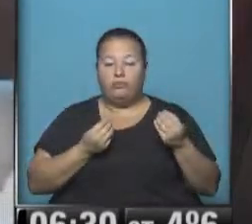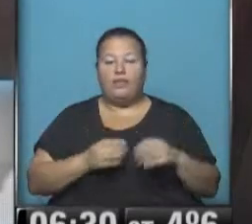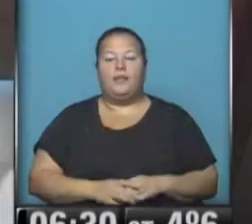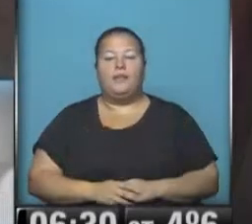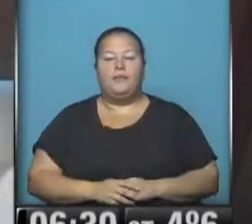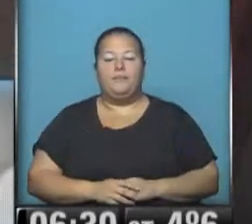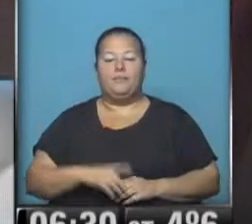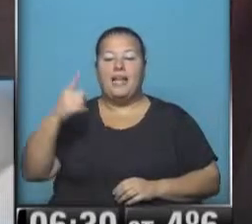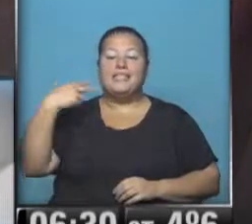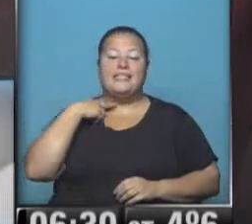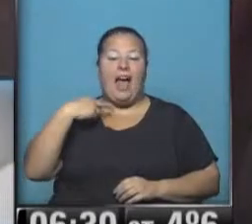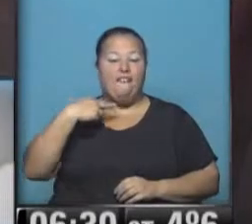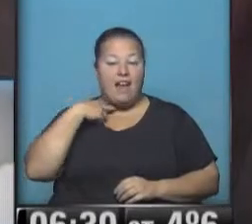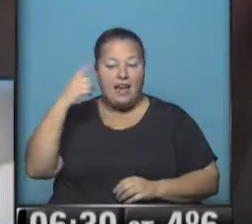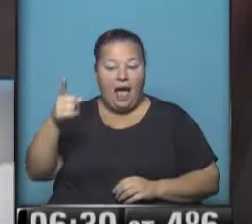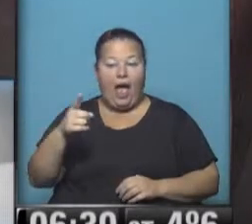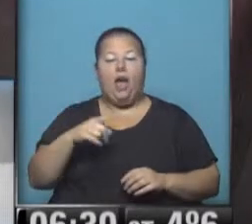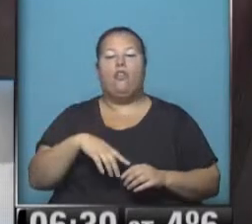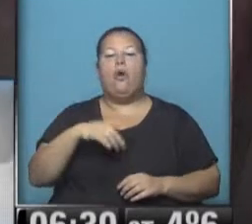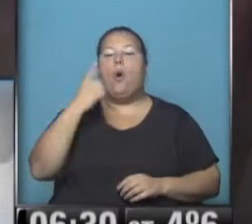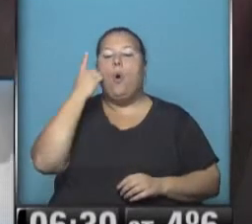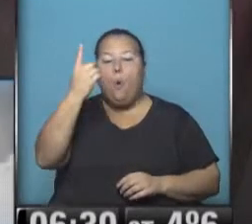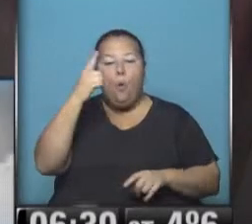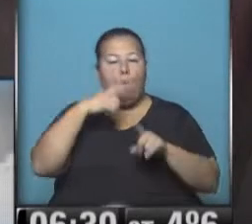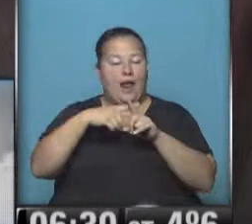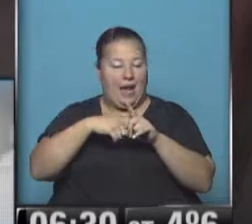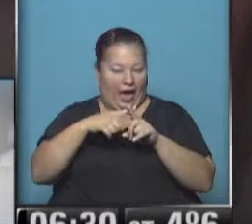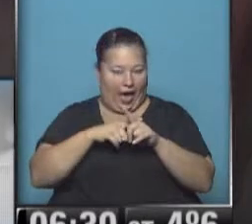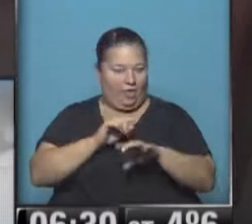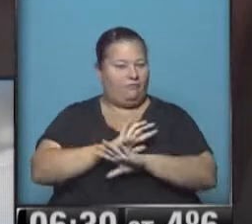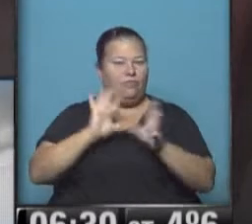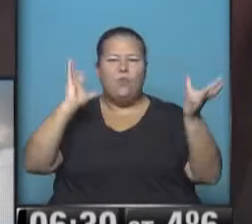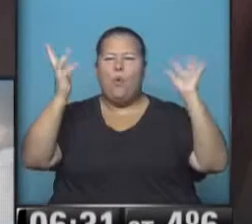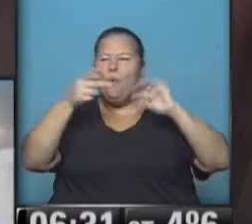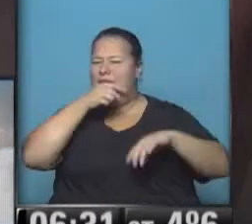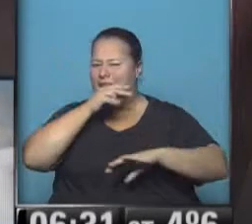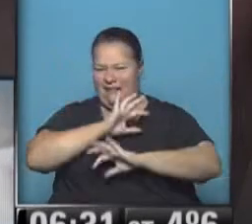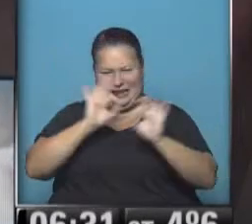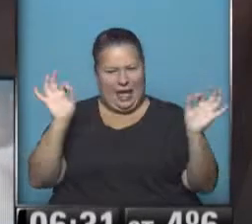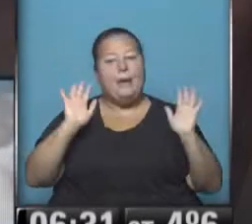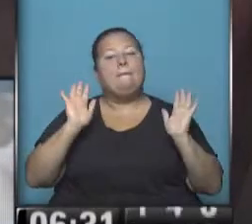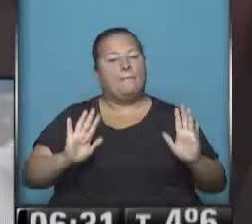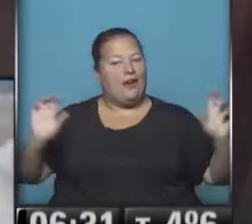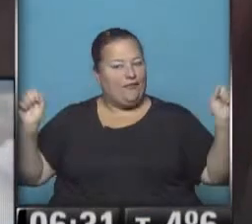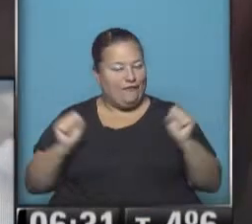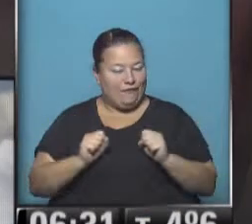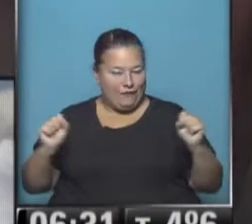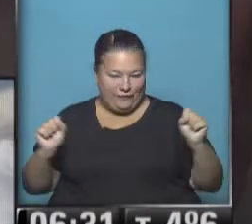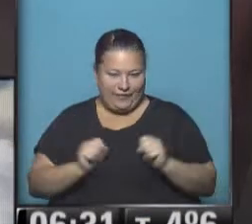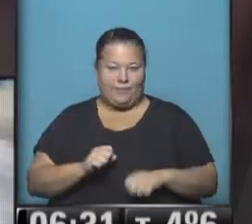indicando que en San Fernando se registra un gradito. No hay nubes, no, no hay nubes, pero un frío.